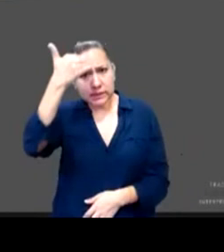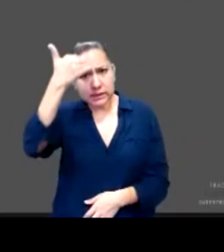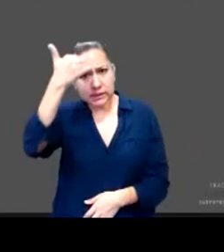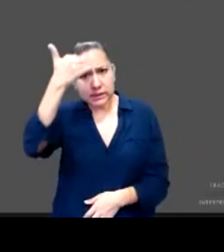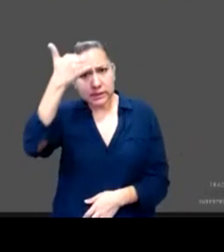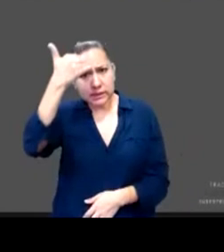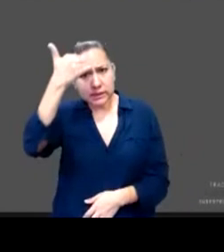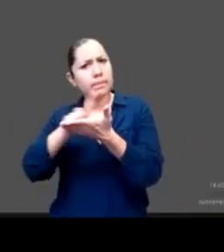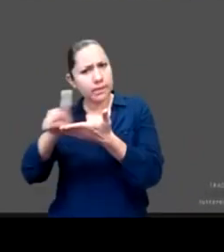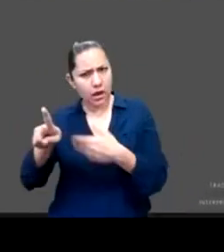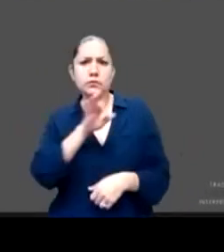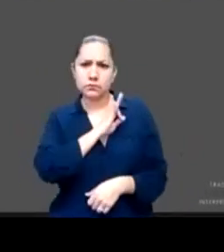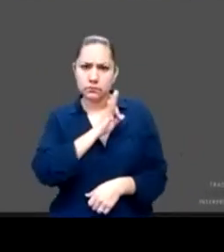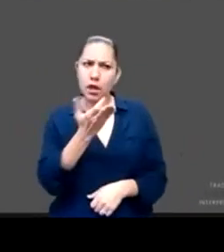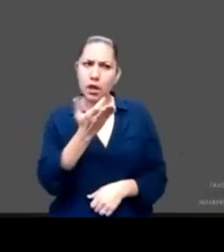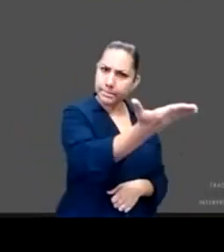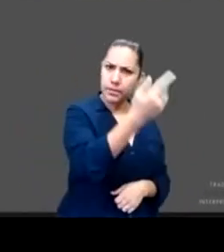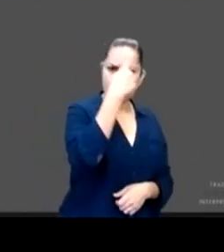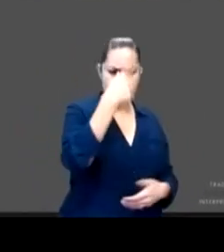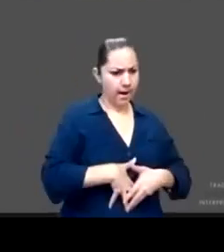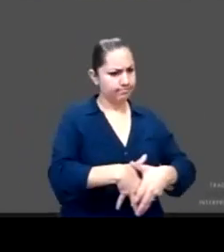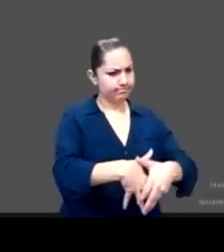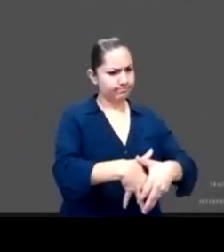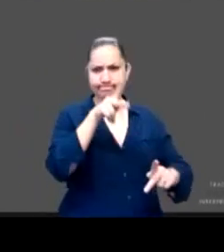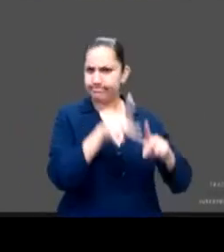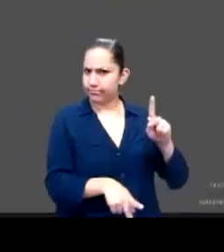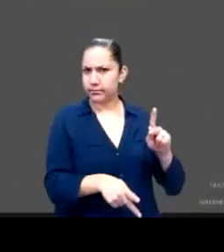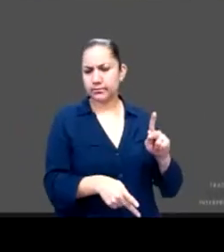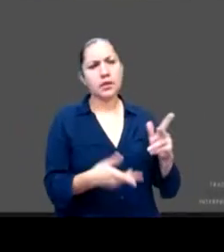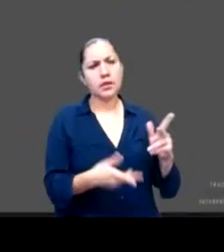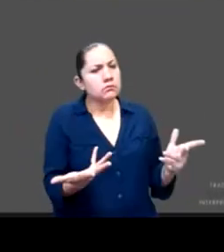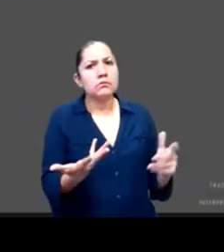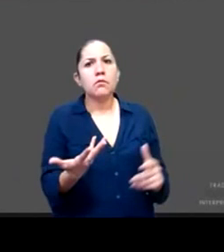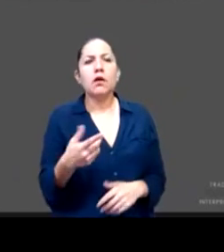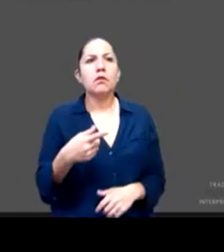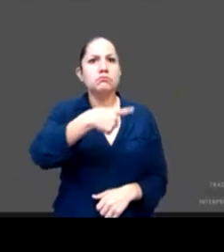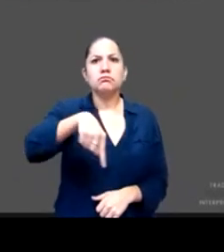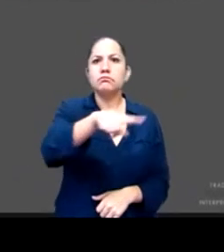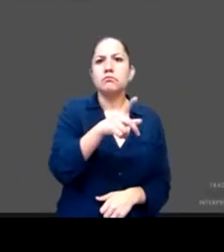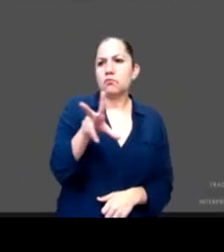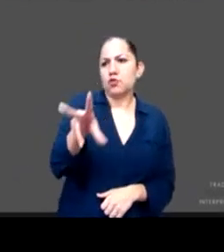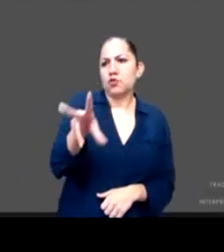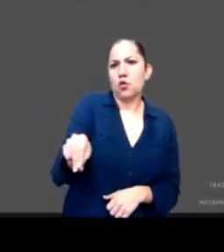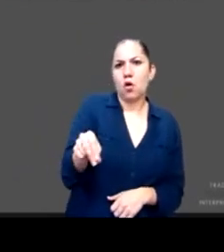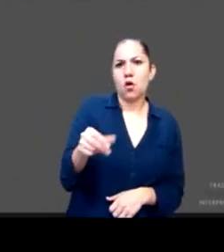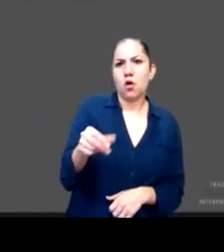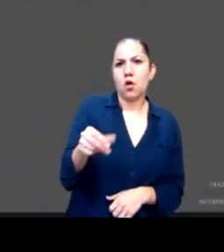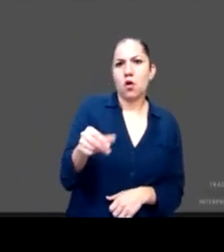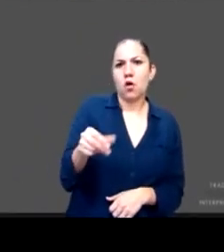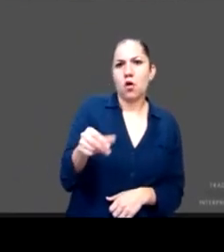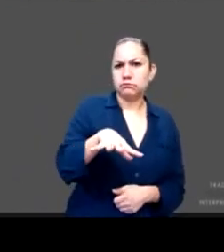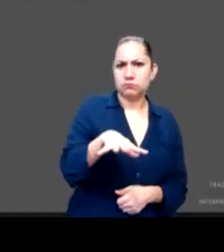que no tiene por qué haber razón para que no se cumpla este servicio en el